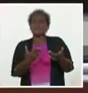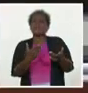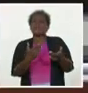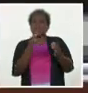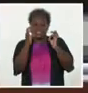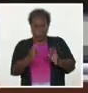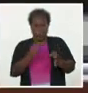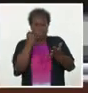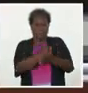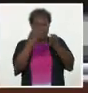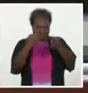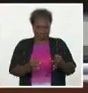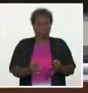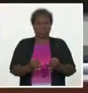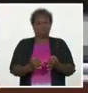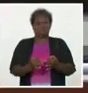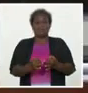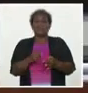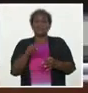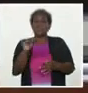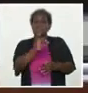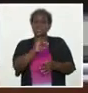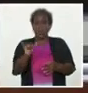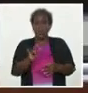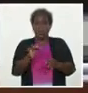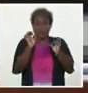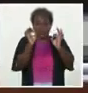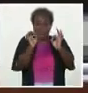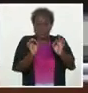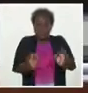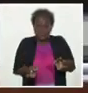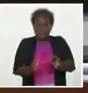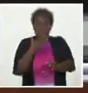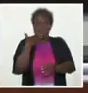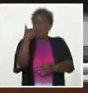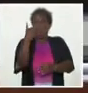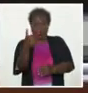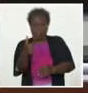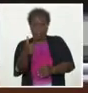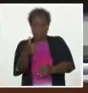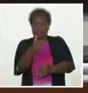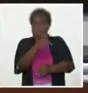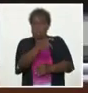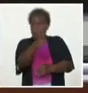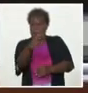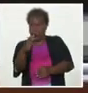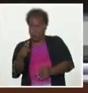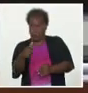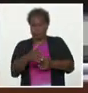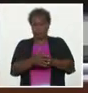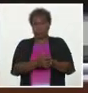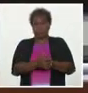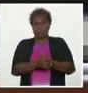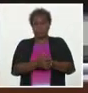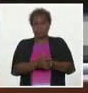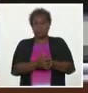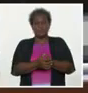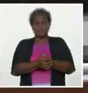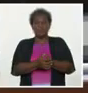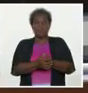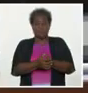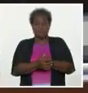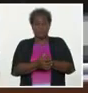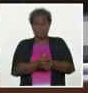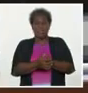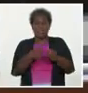por los datos que hay recogidos, efectividad, calidad en esas vacunas. Pero hay que